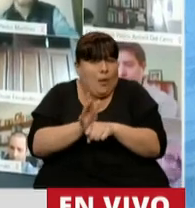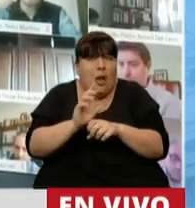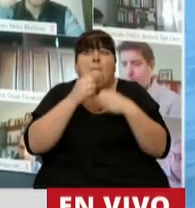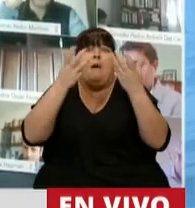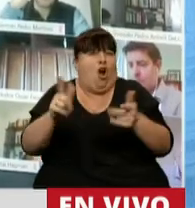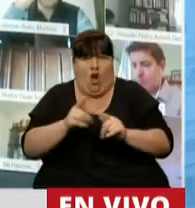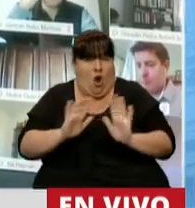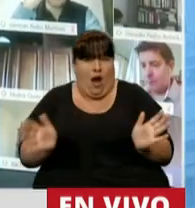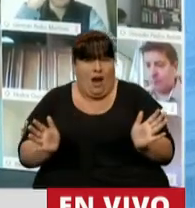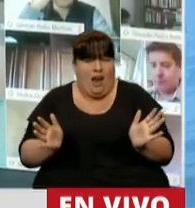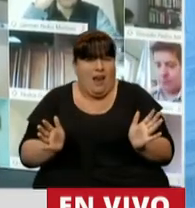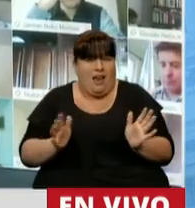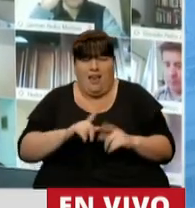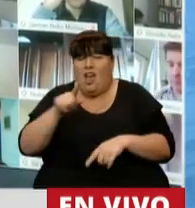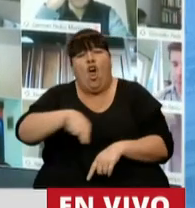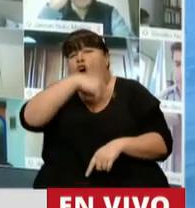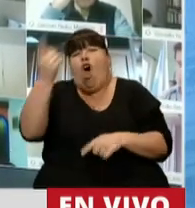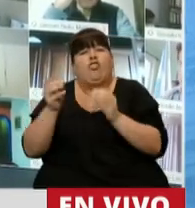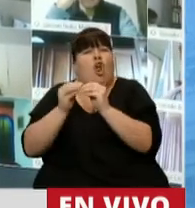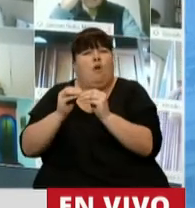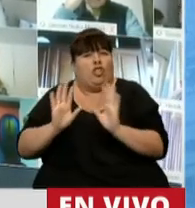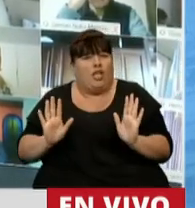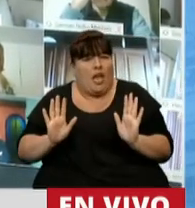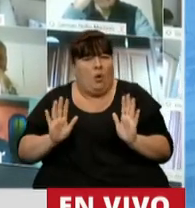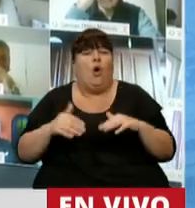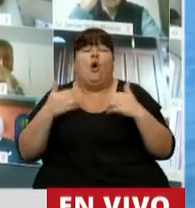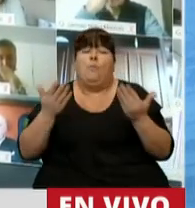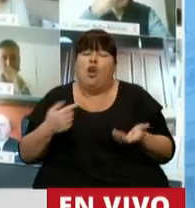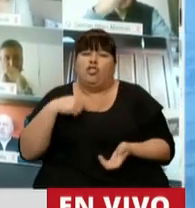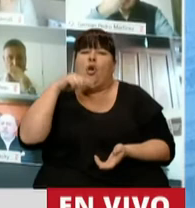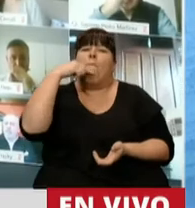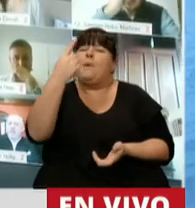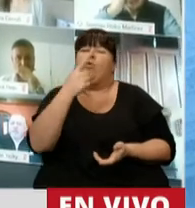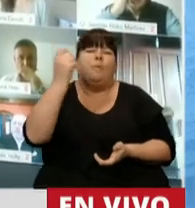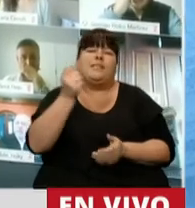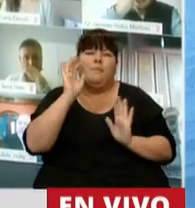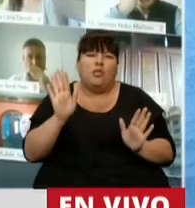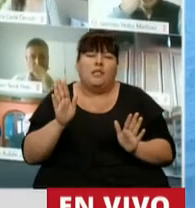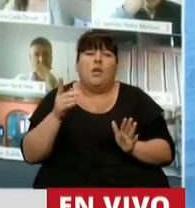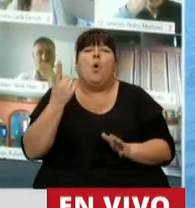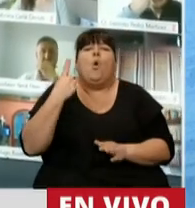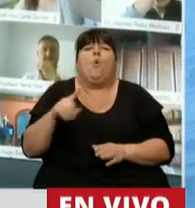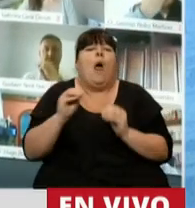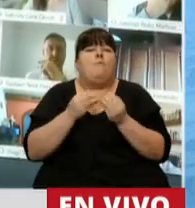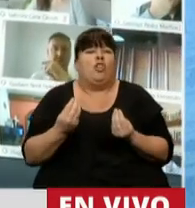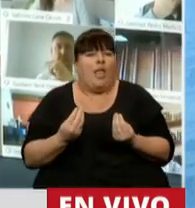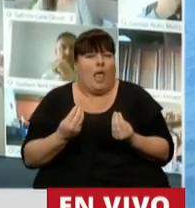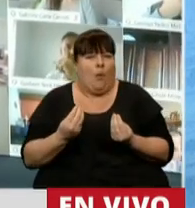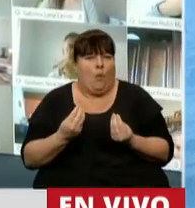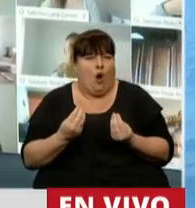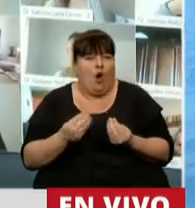trajo nada. Esas son otras razones. Entonces, la pregunta central es cuál es la razón